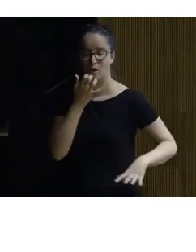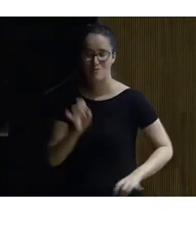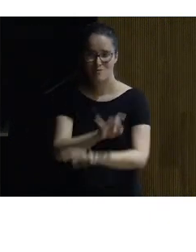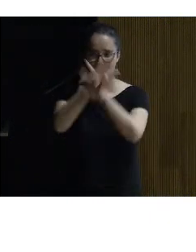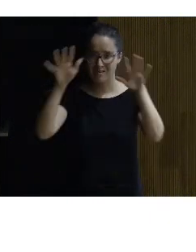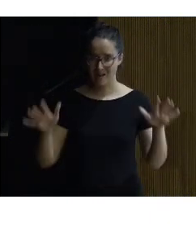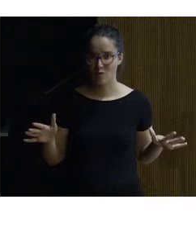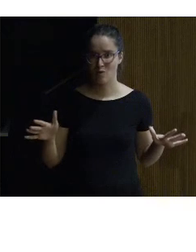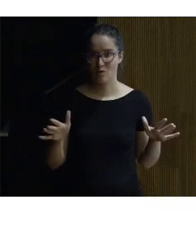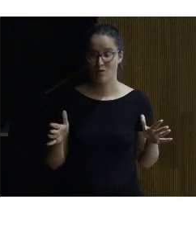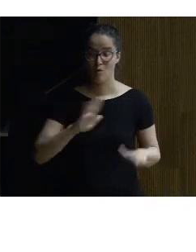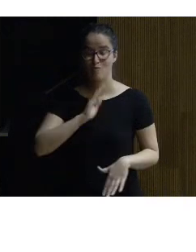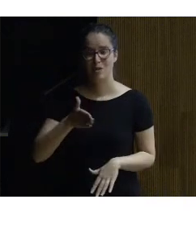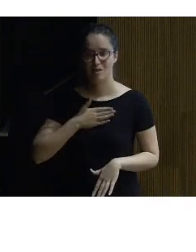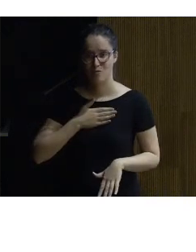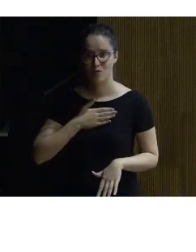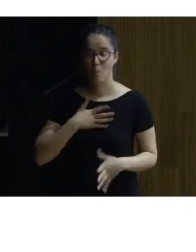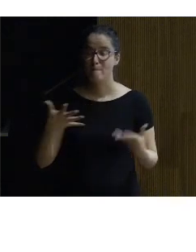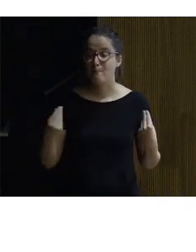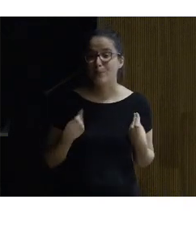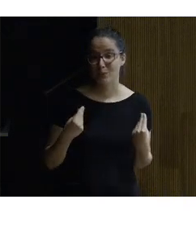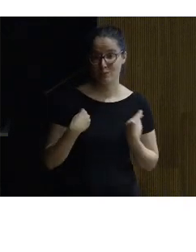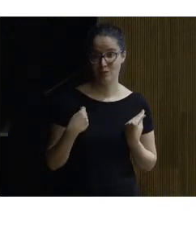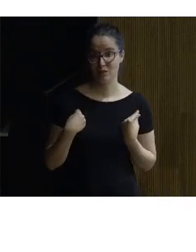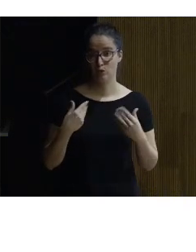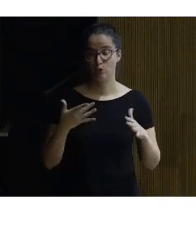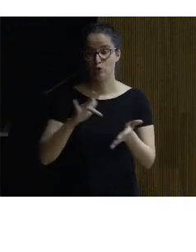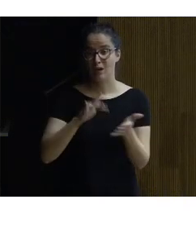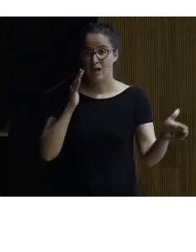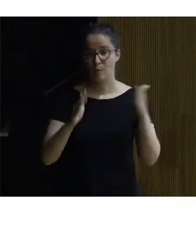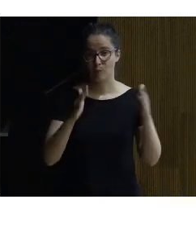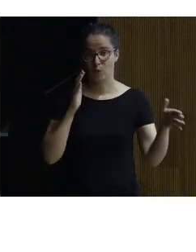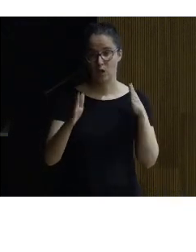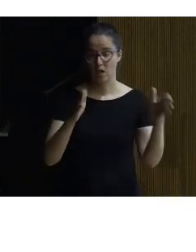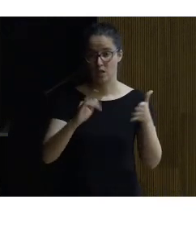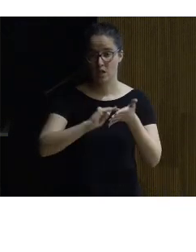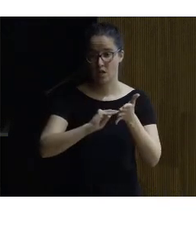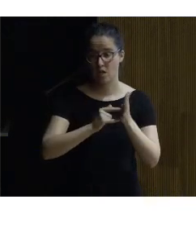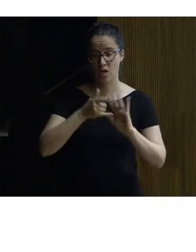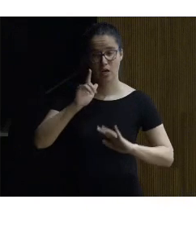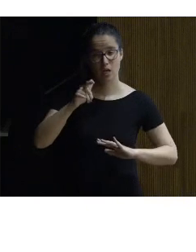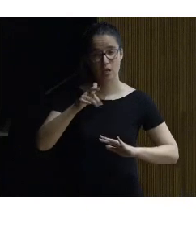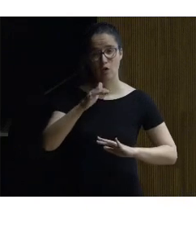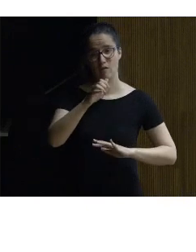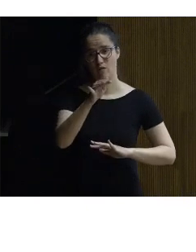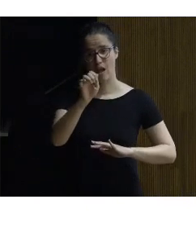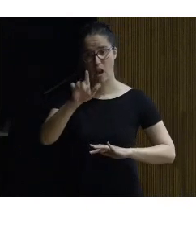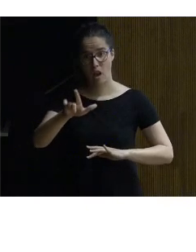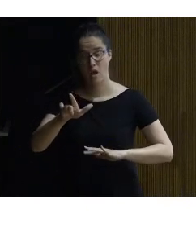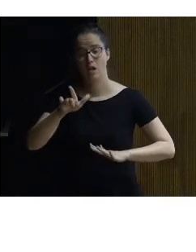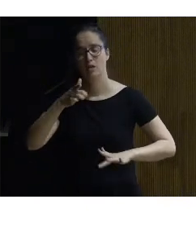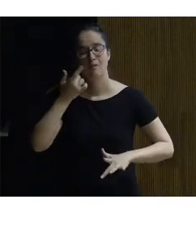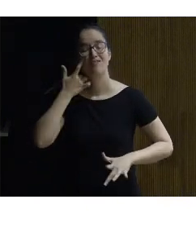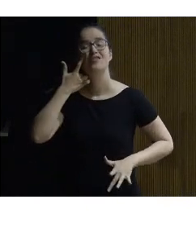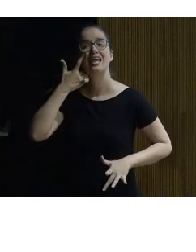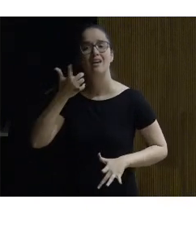claro de un patrimonio vivo esto se hizo en época del ingeniero Eiffel y además fíjense